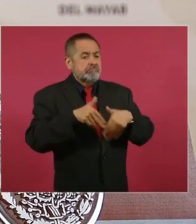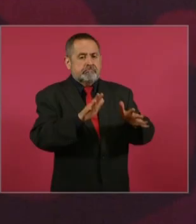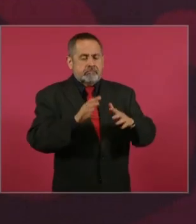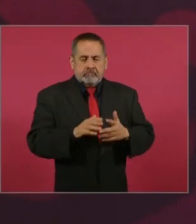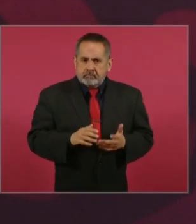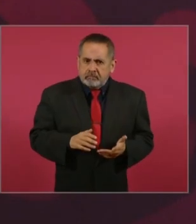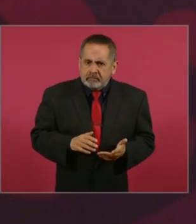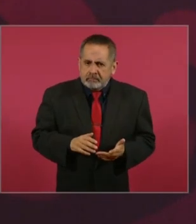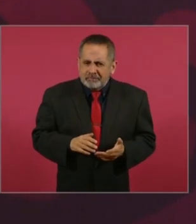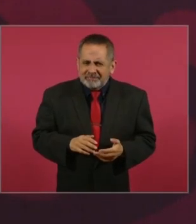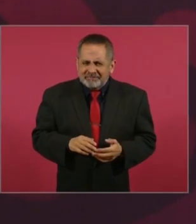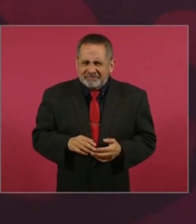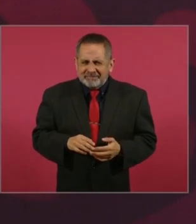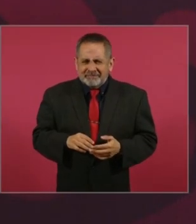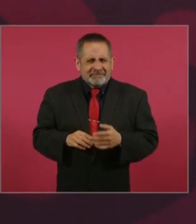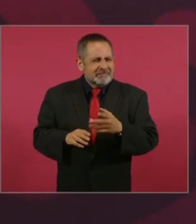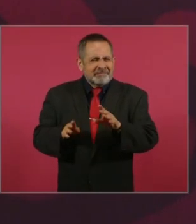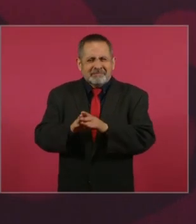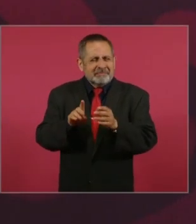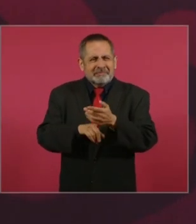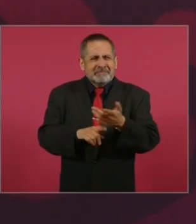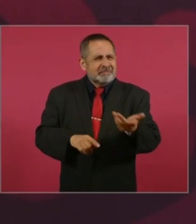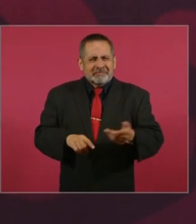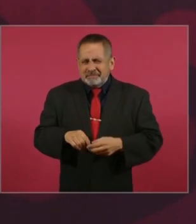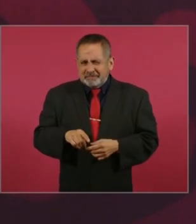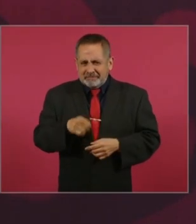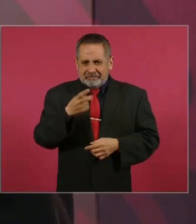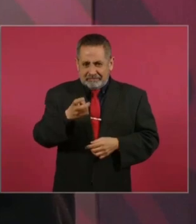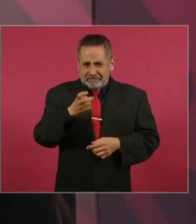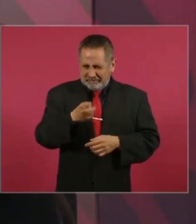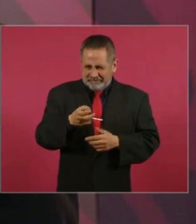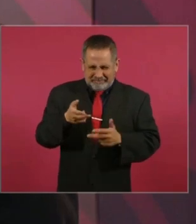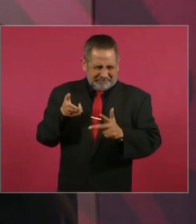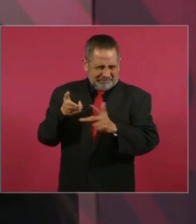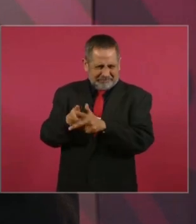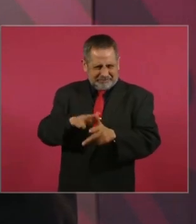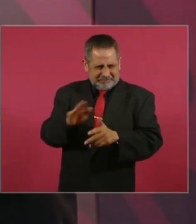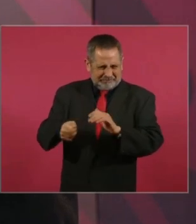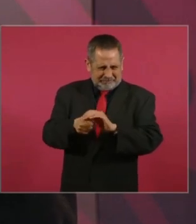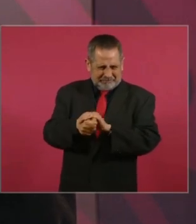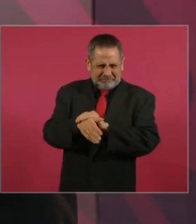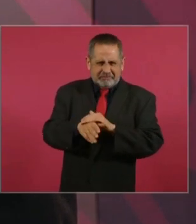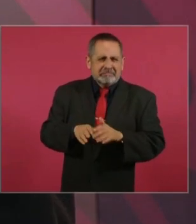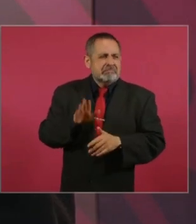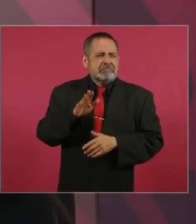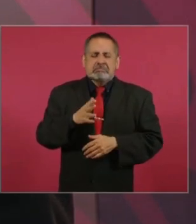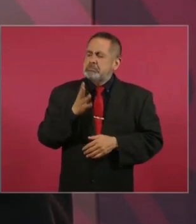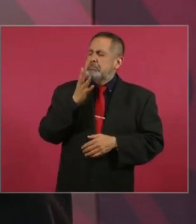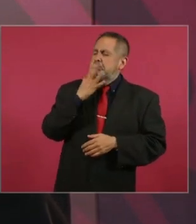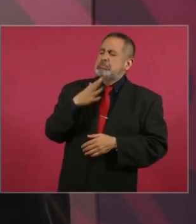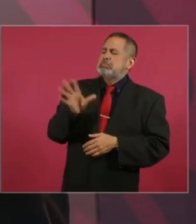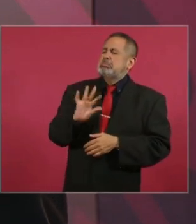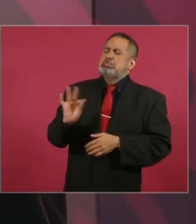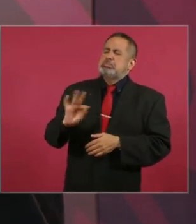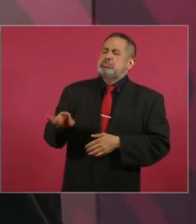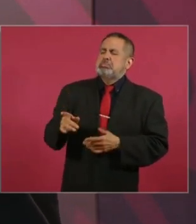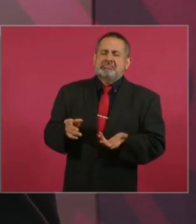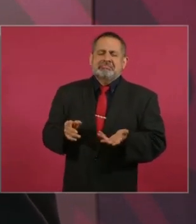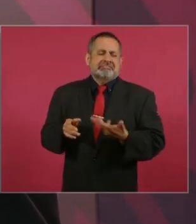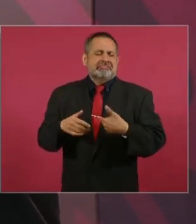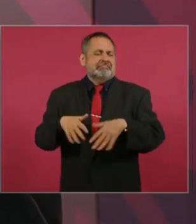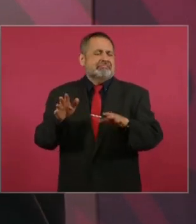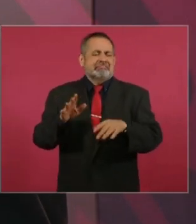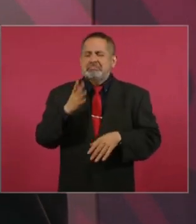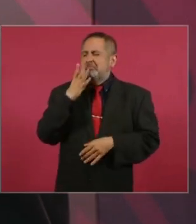averiguaciones. Como si esto fuese un asunto, como